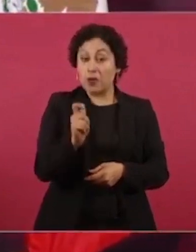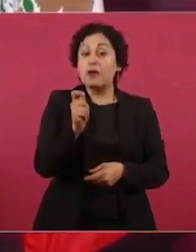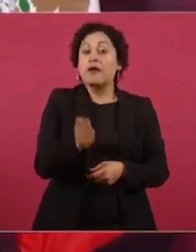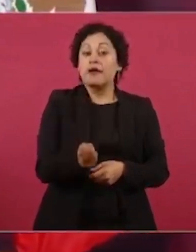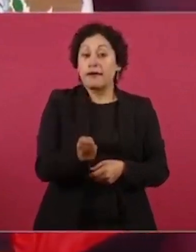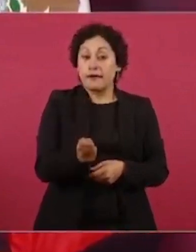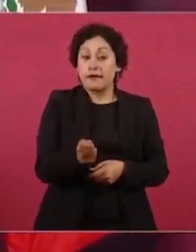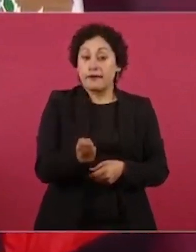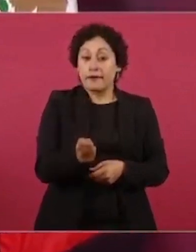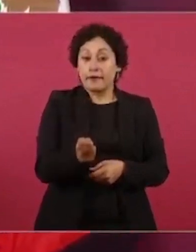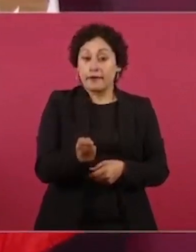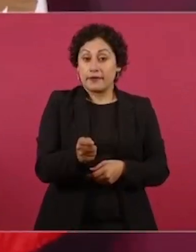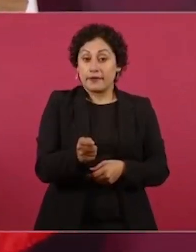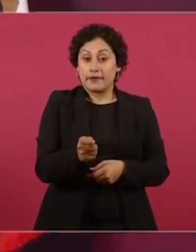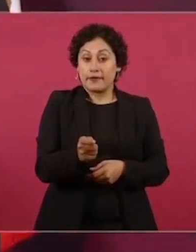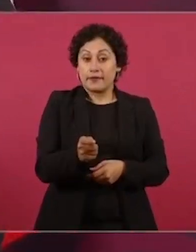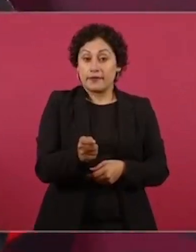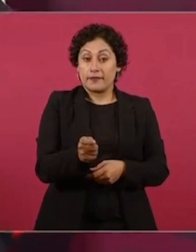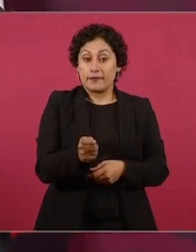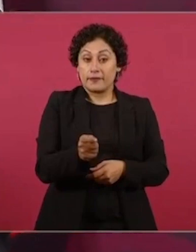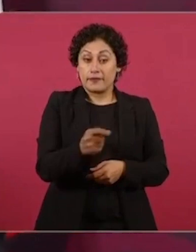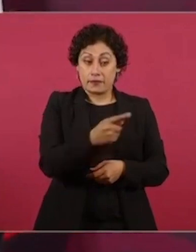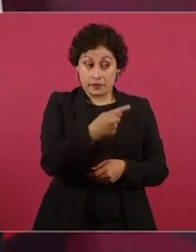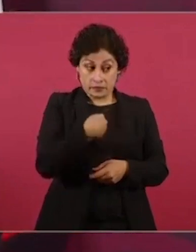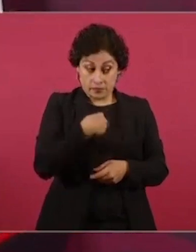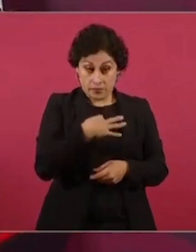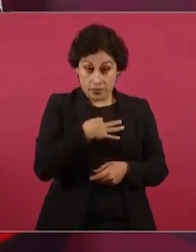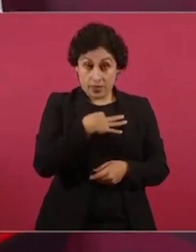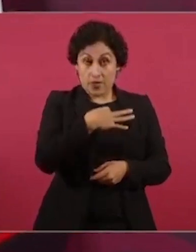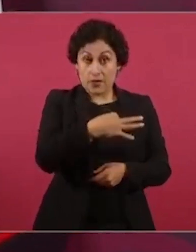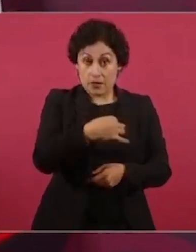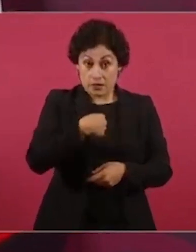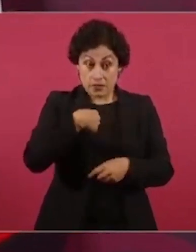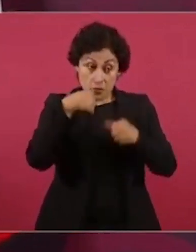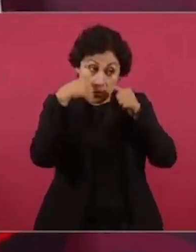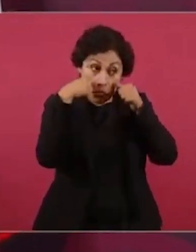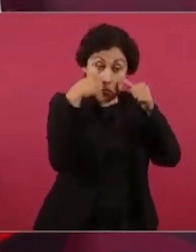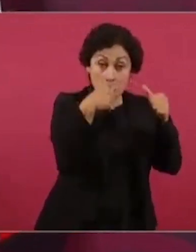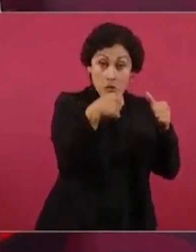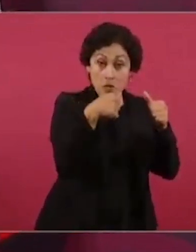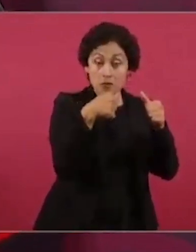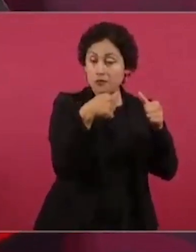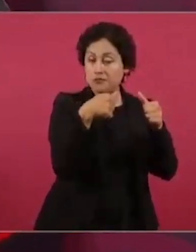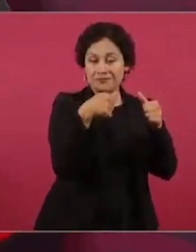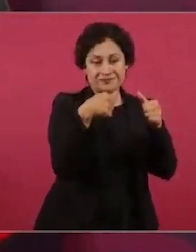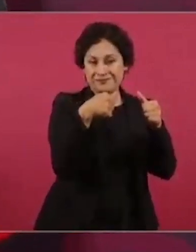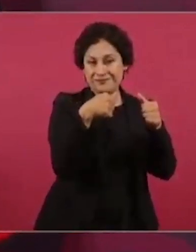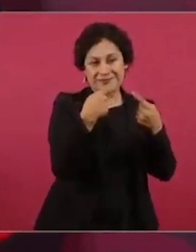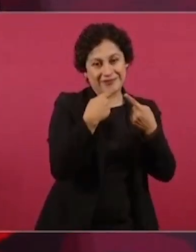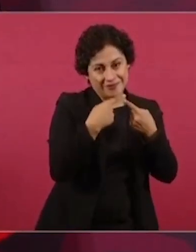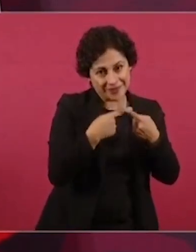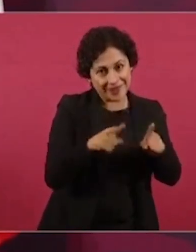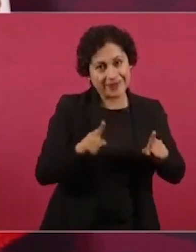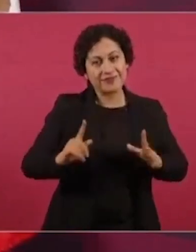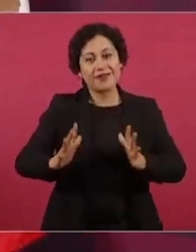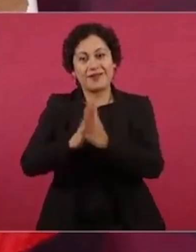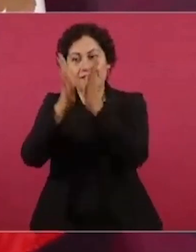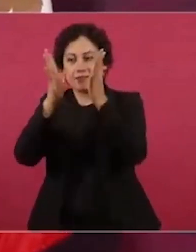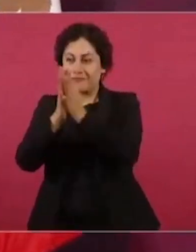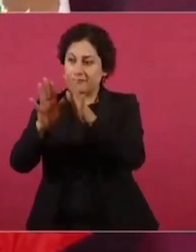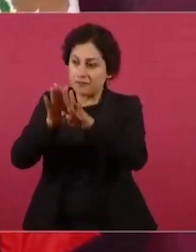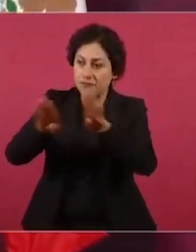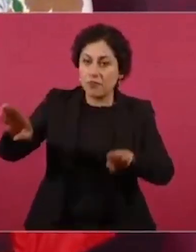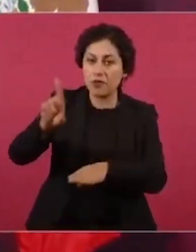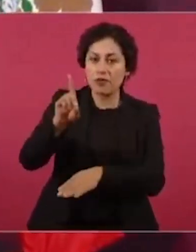para el pueblo, como es la democracia, significaba que se iba a